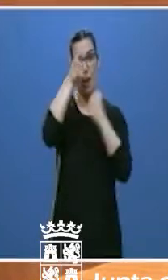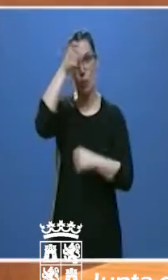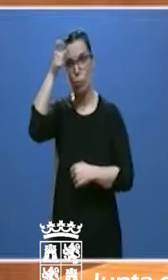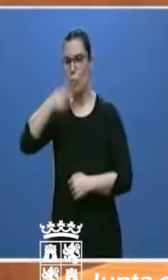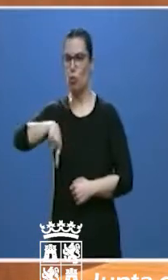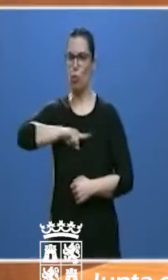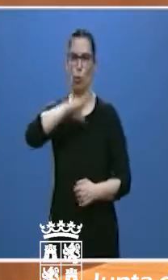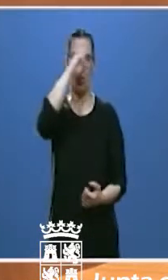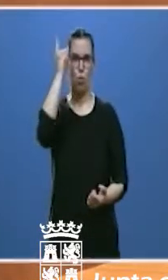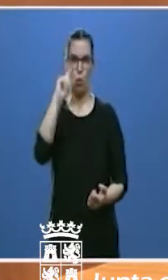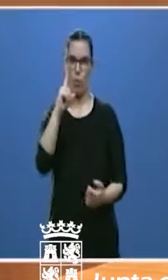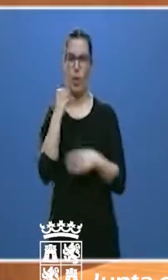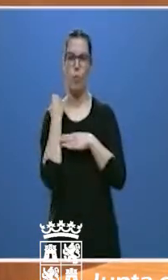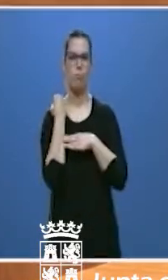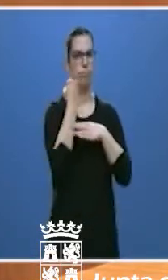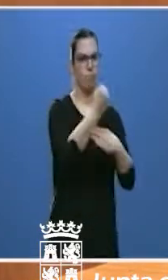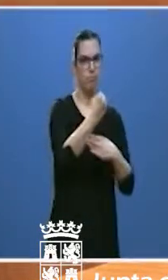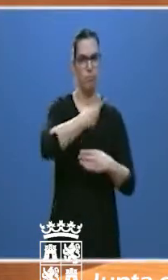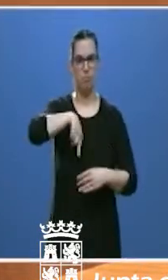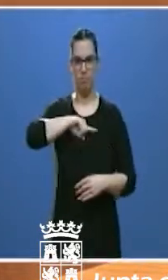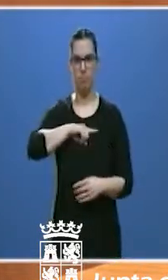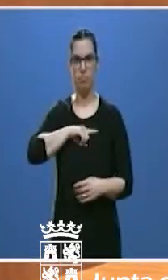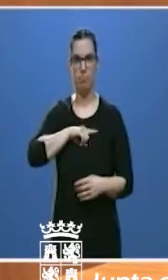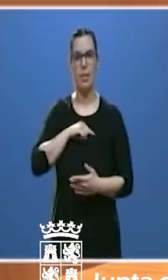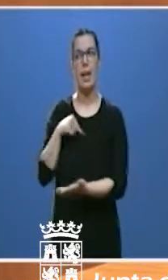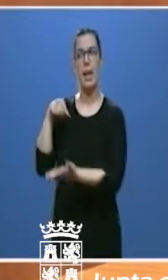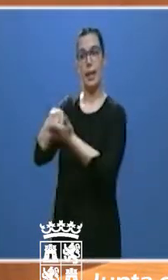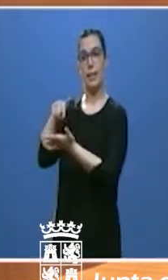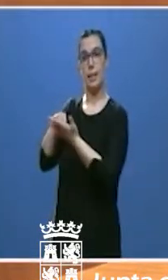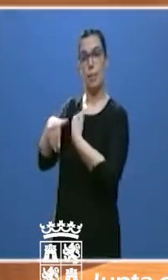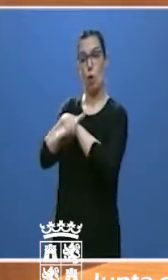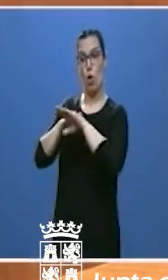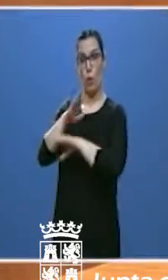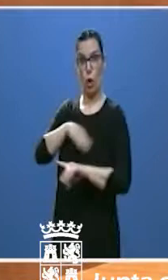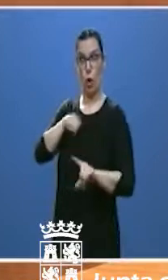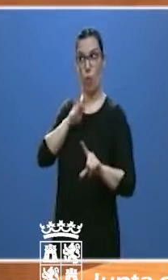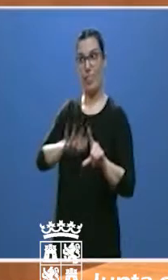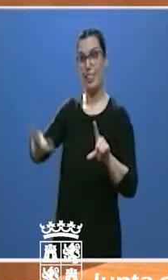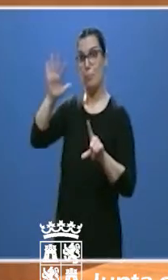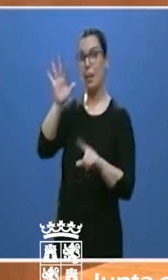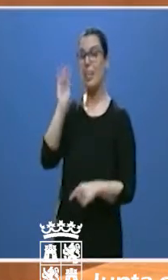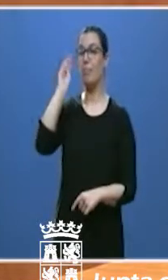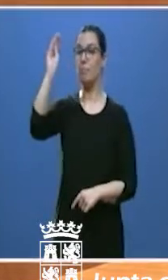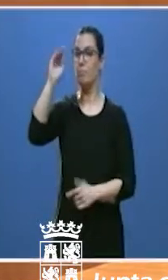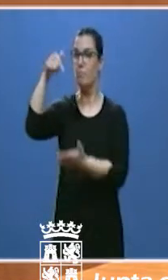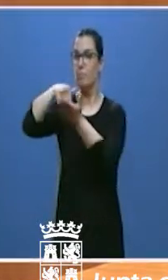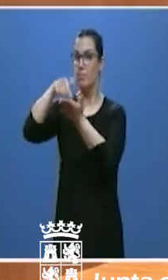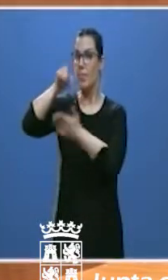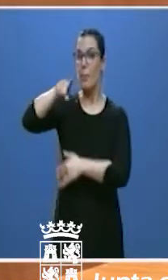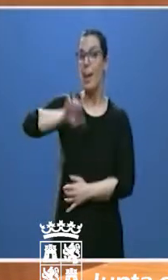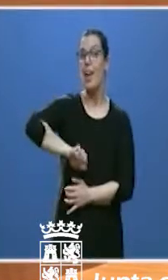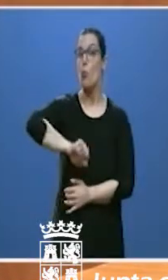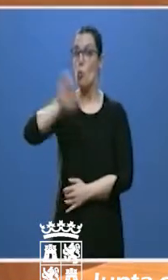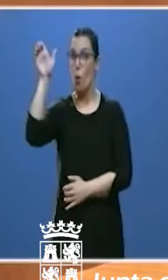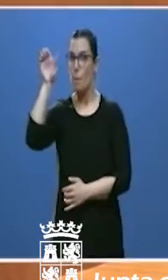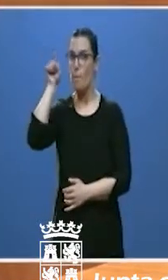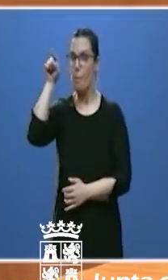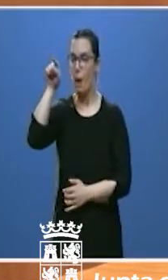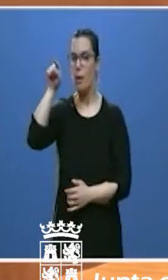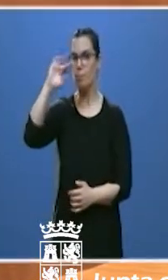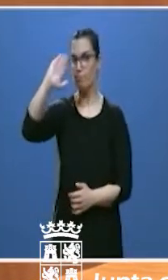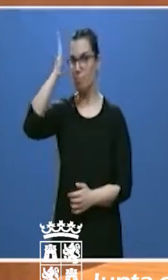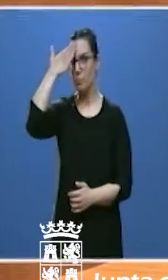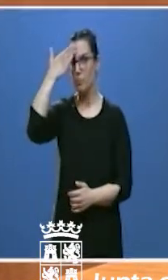apoyando, exigiendo al Gobierno de la Nación y a Europa fundamentalmente medidas para garantizar la